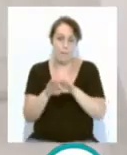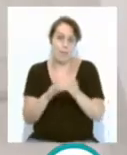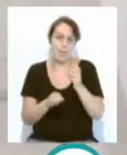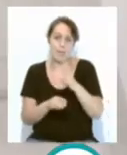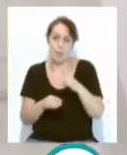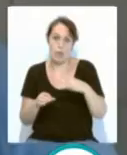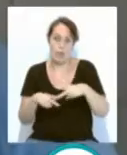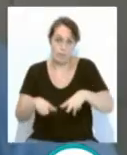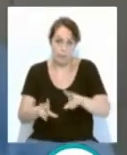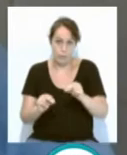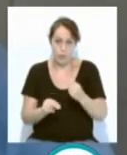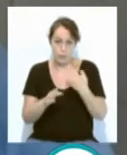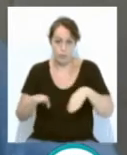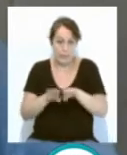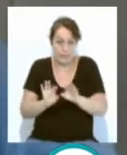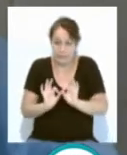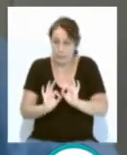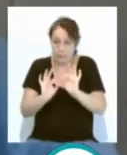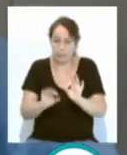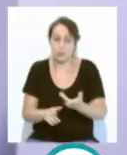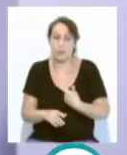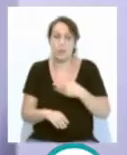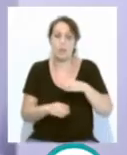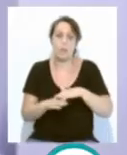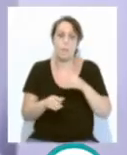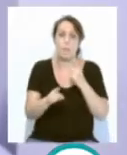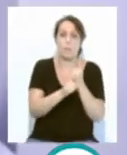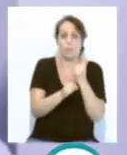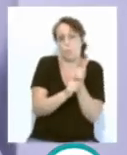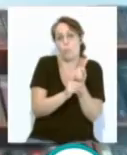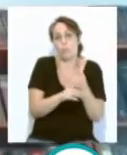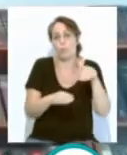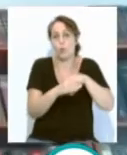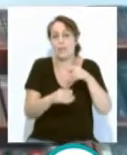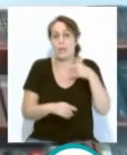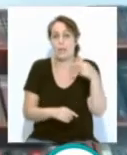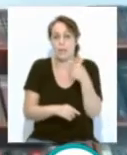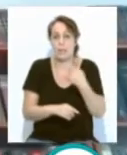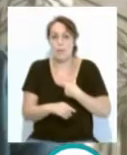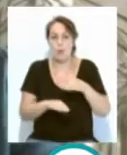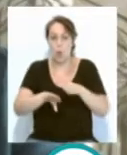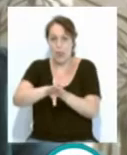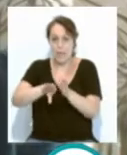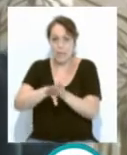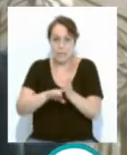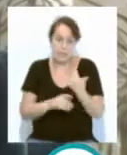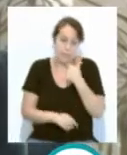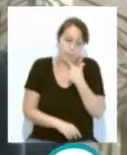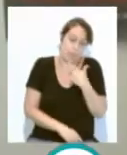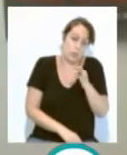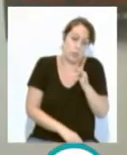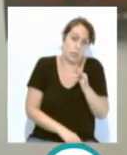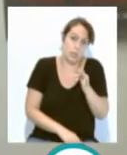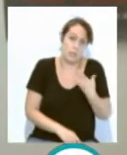una igualdad momentánea que se producía entre los votos negativos de los ediles de PP, PSOE y Ciudadanos frente a los favorables del concejal no